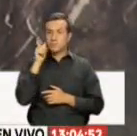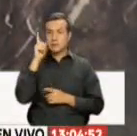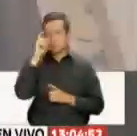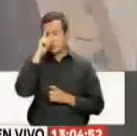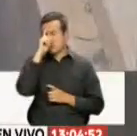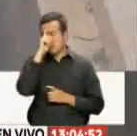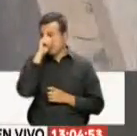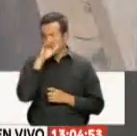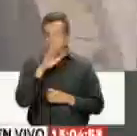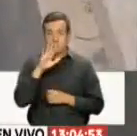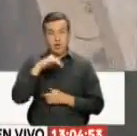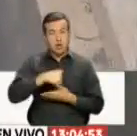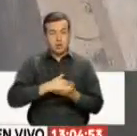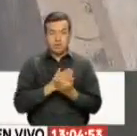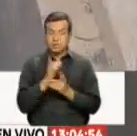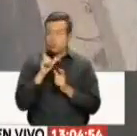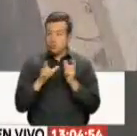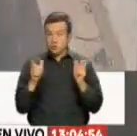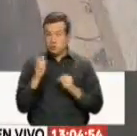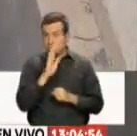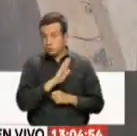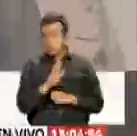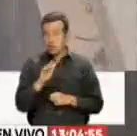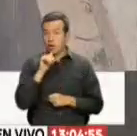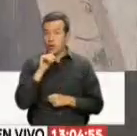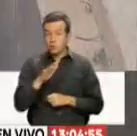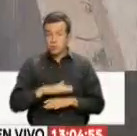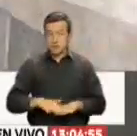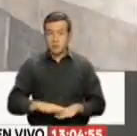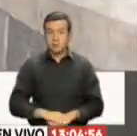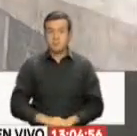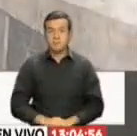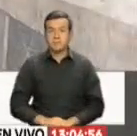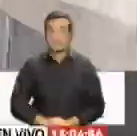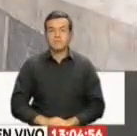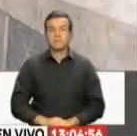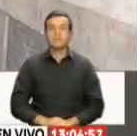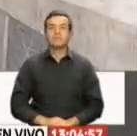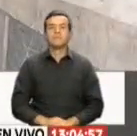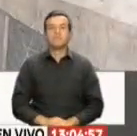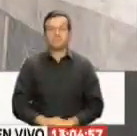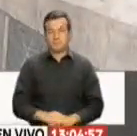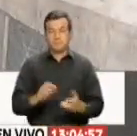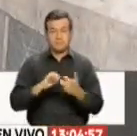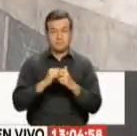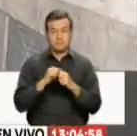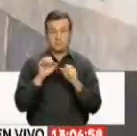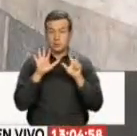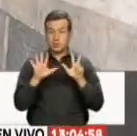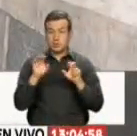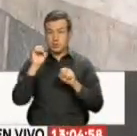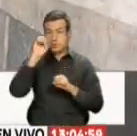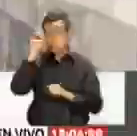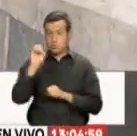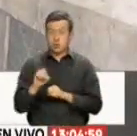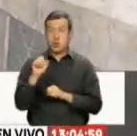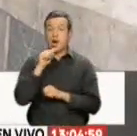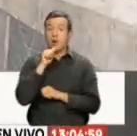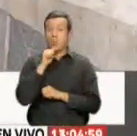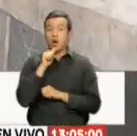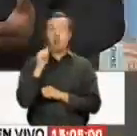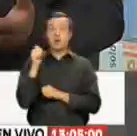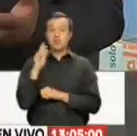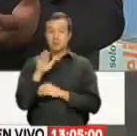dramática el acceso que los seres humanos tienen al líquido vital. Frente a este panorama, el 80% de las aguas